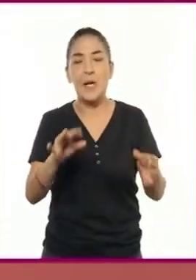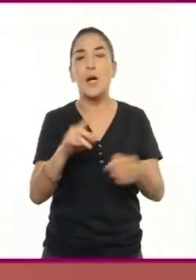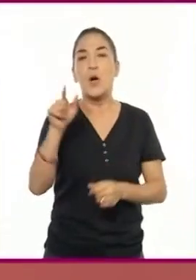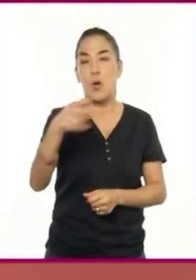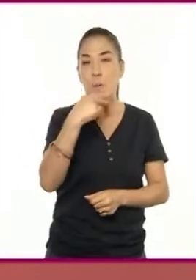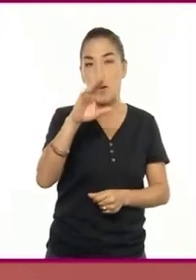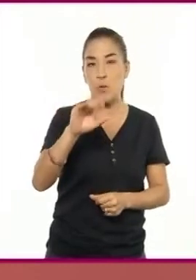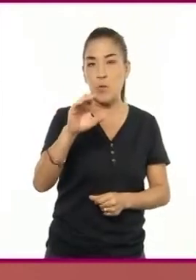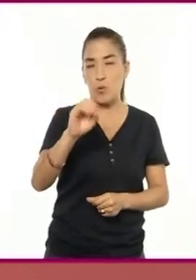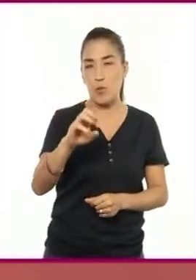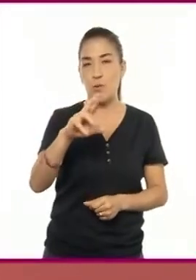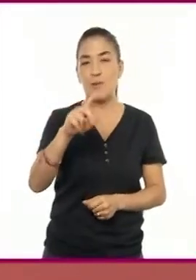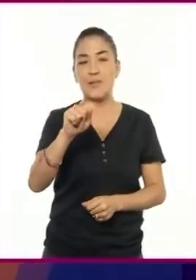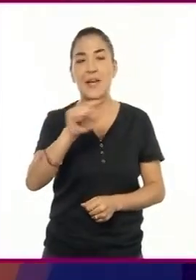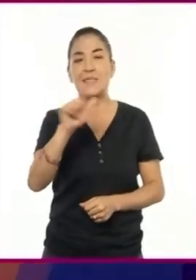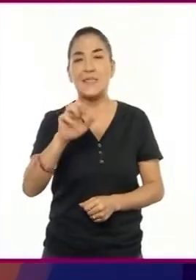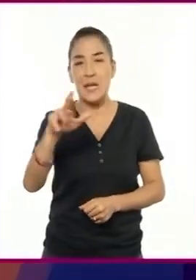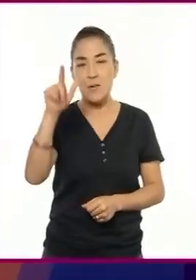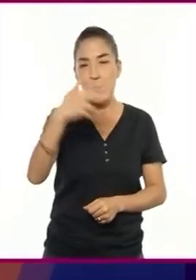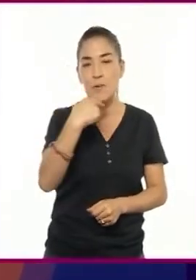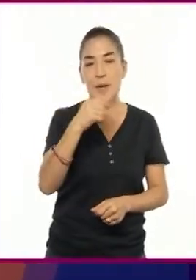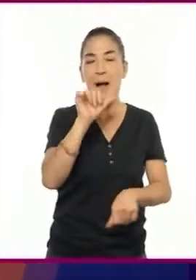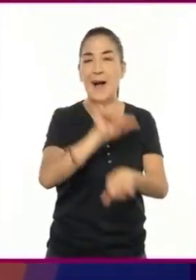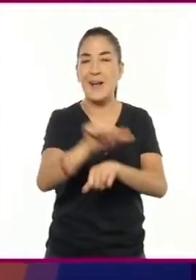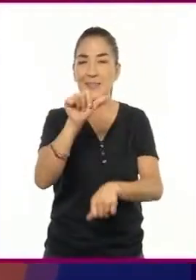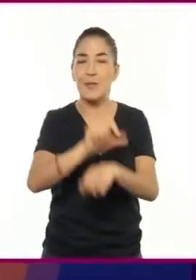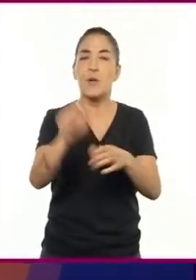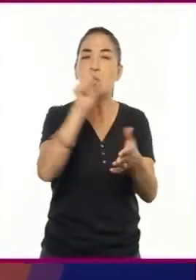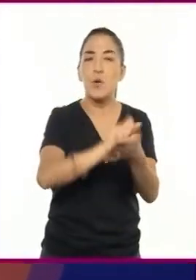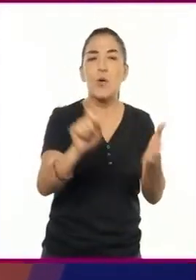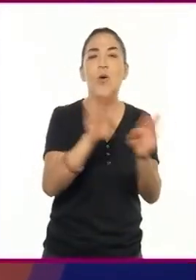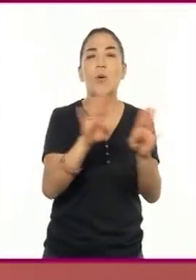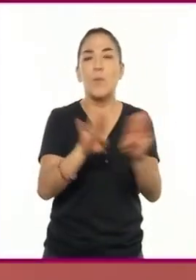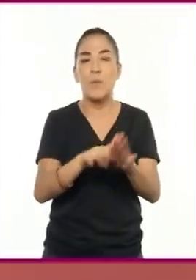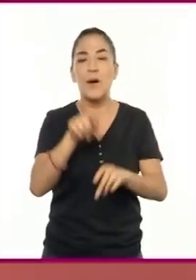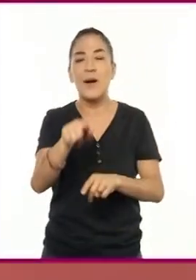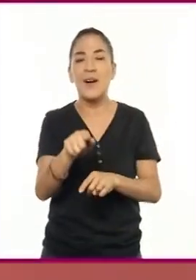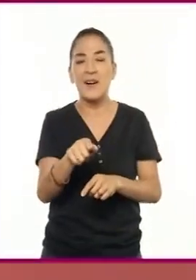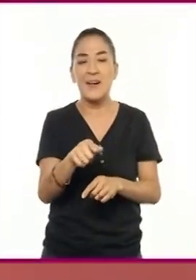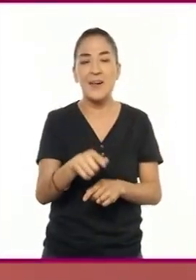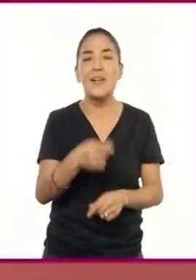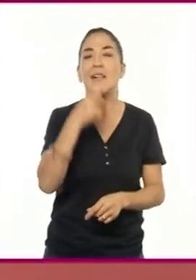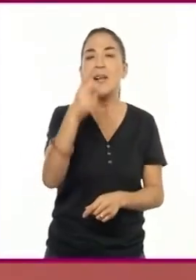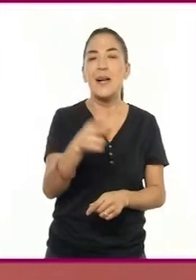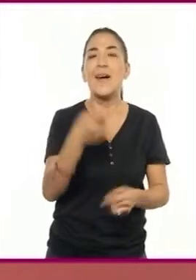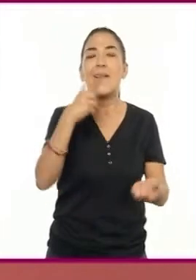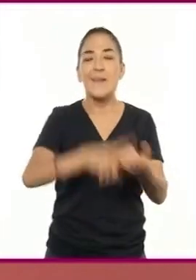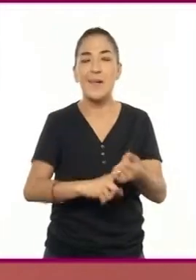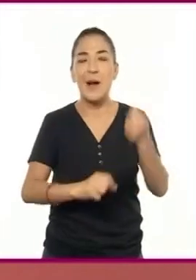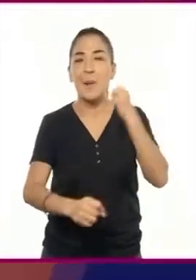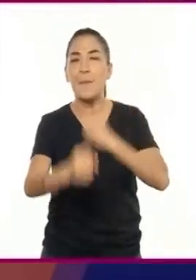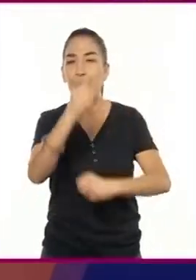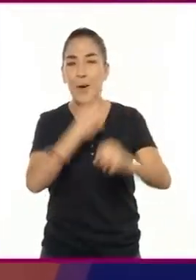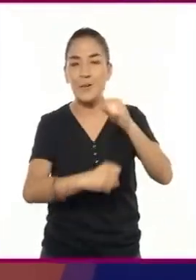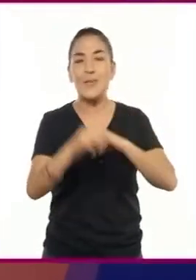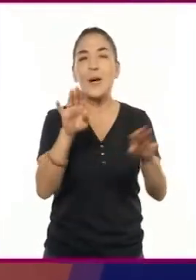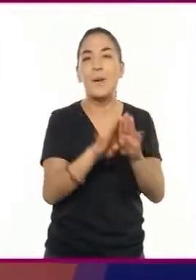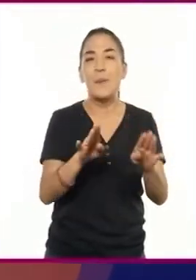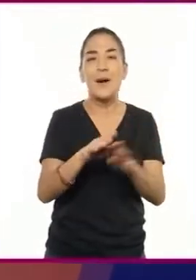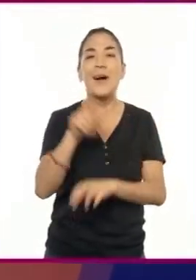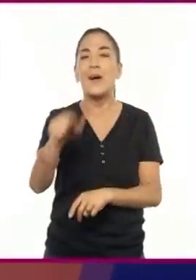Cortázar, un gran escritor argentino, comparaba el género narrativo con el box. Decía que los cuentos ganan por